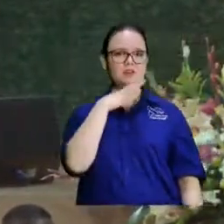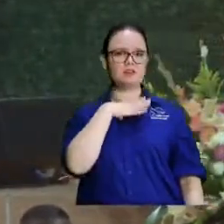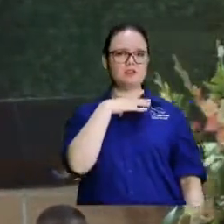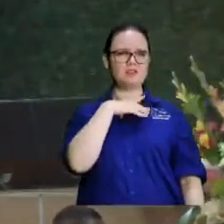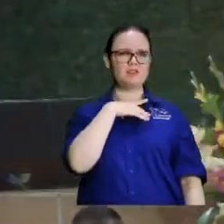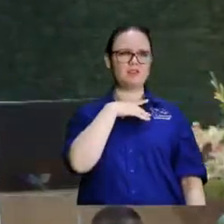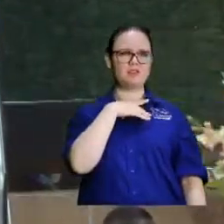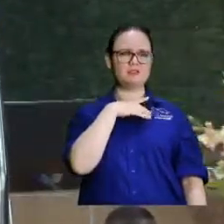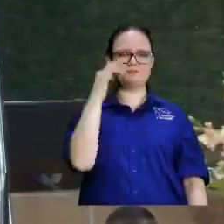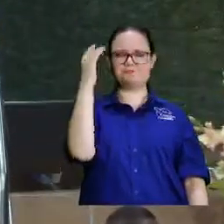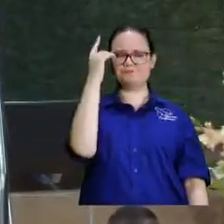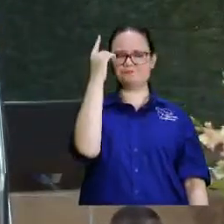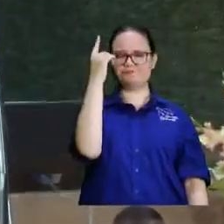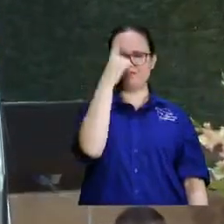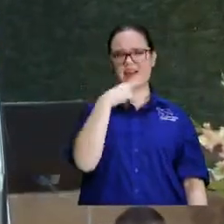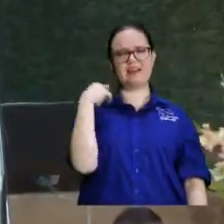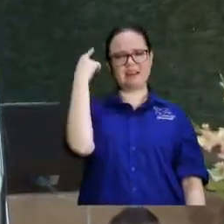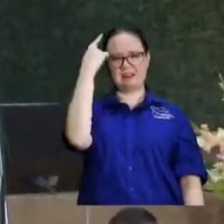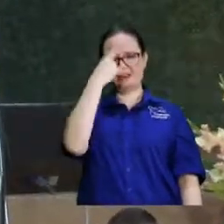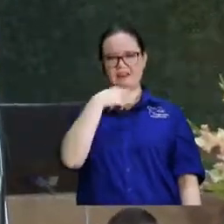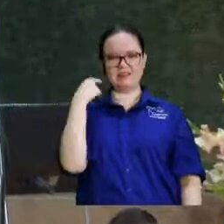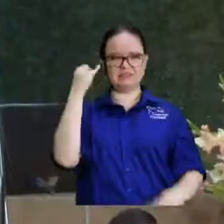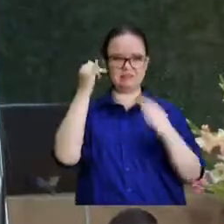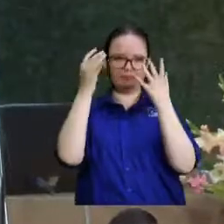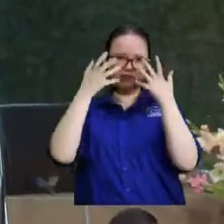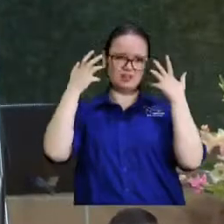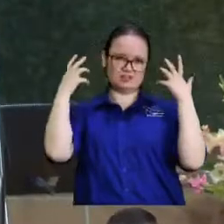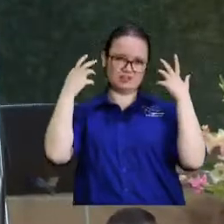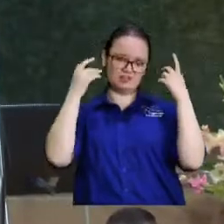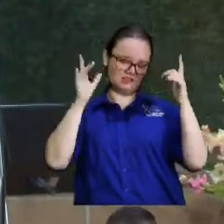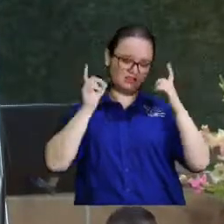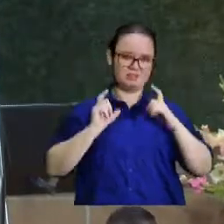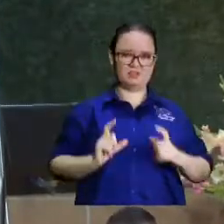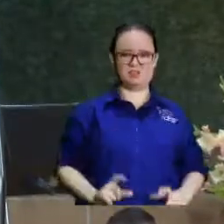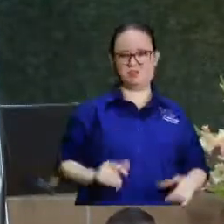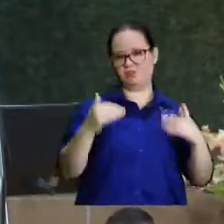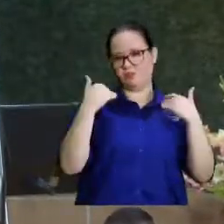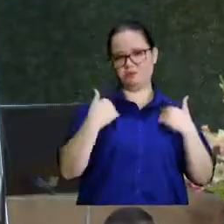la reina Isabel es reptiliana el que está sentado a la par tuya es cristiano